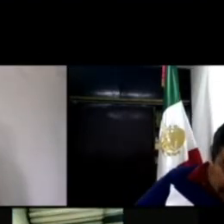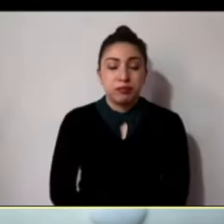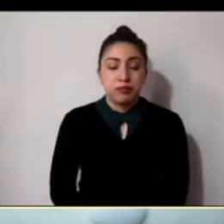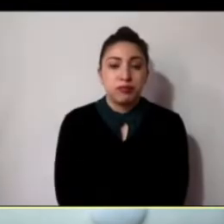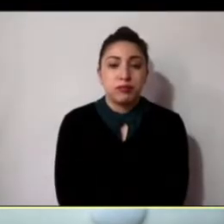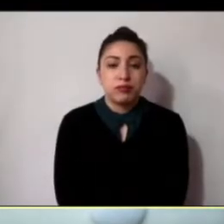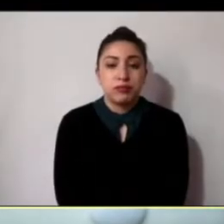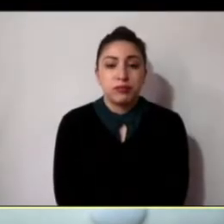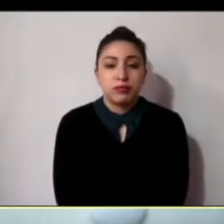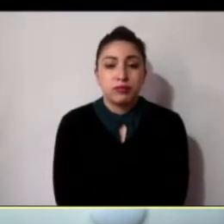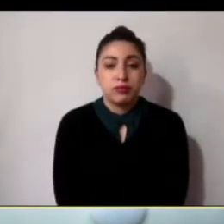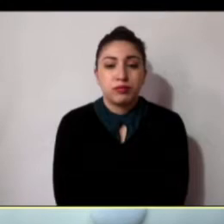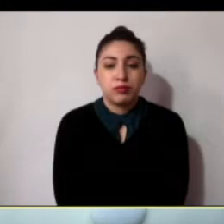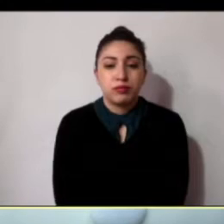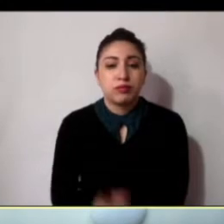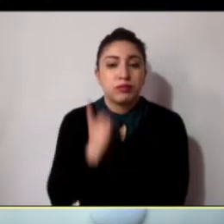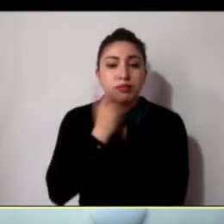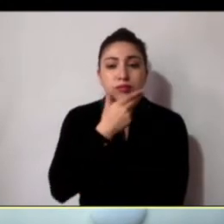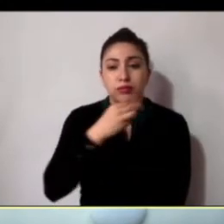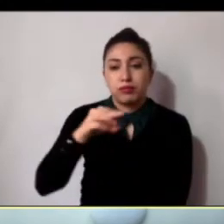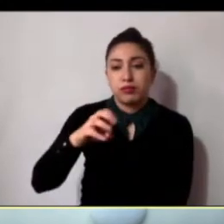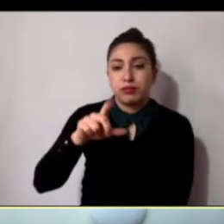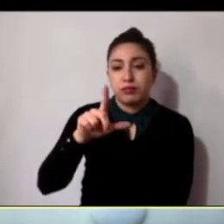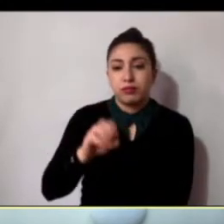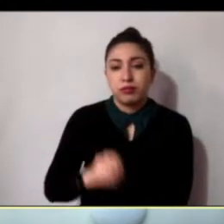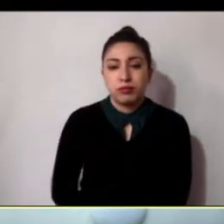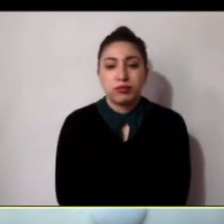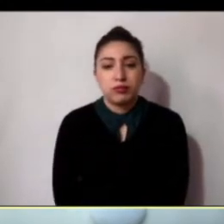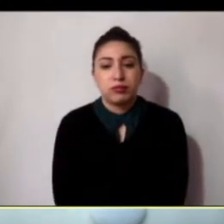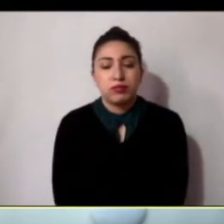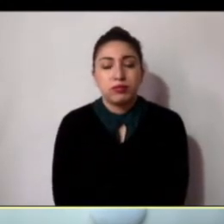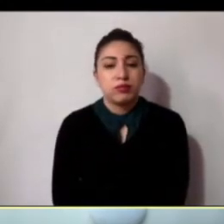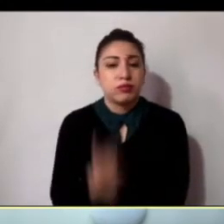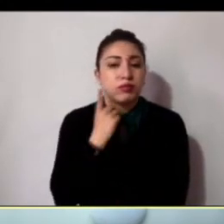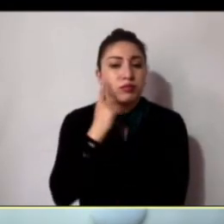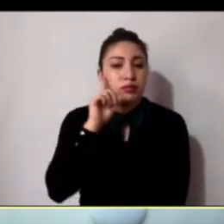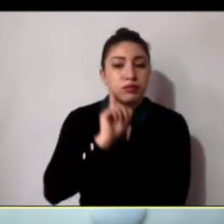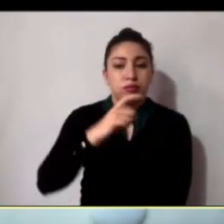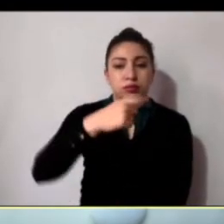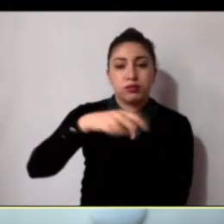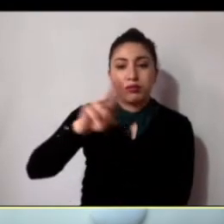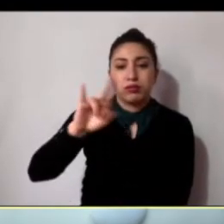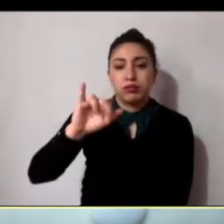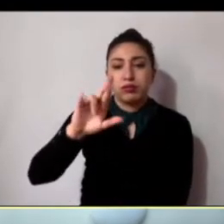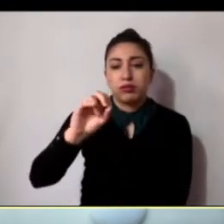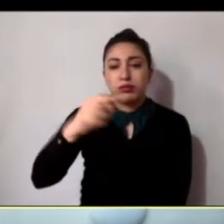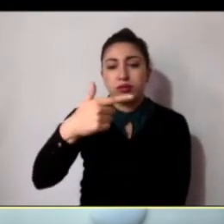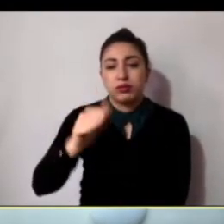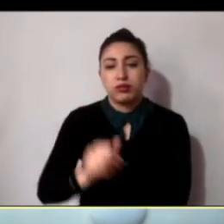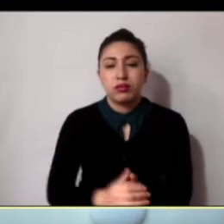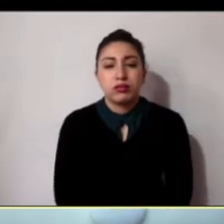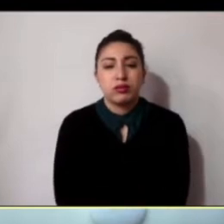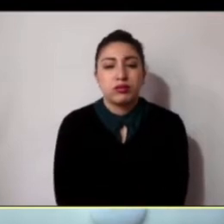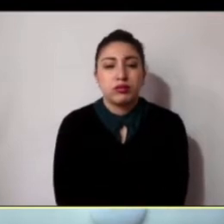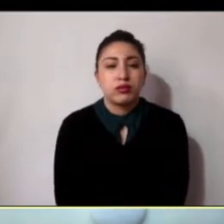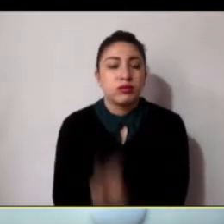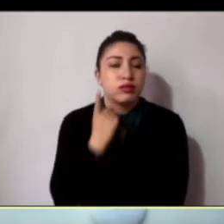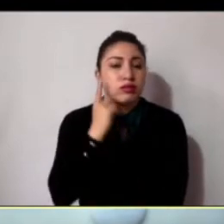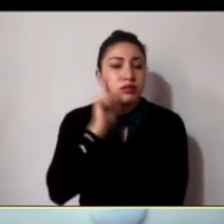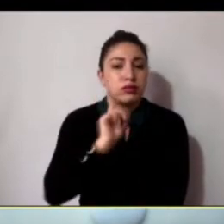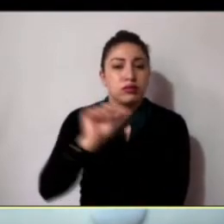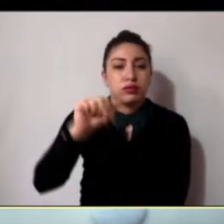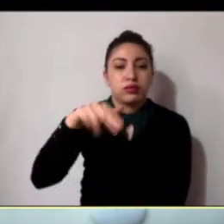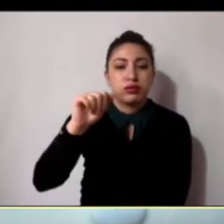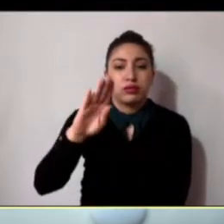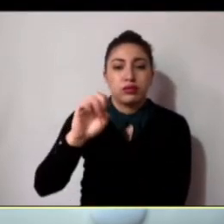Miguel Ángel Álvarez Melo. Diputada Gabriela Quiroga-Ganguiano. Diputada Ana Patricia Váez